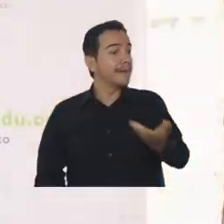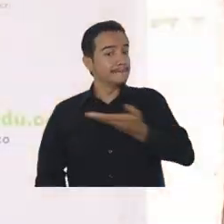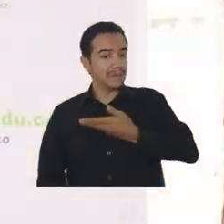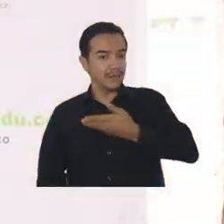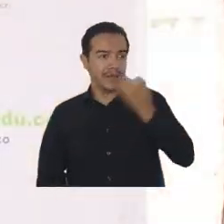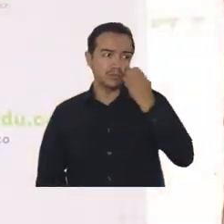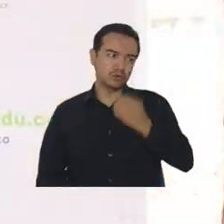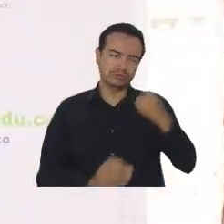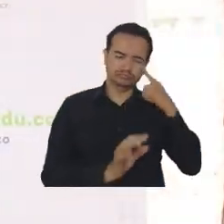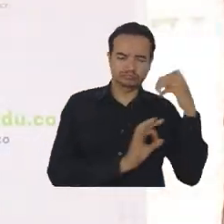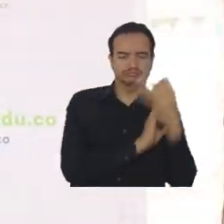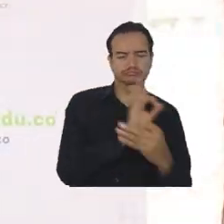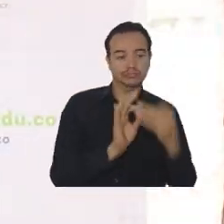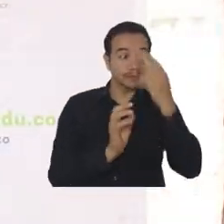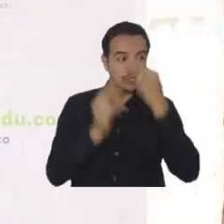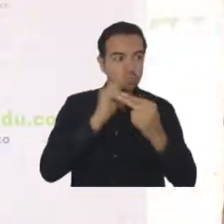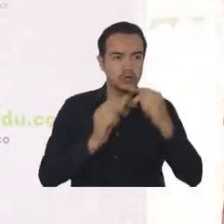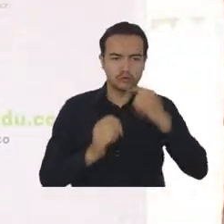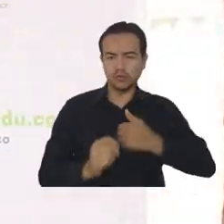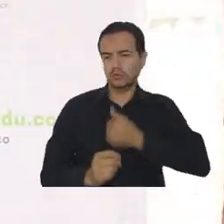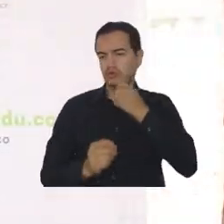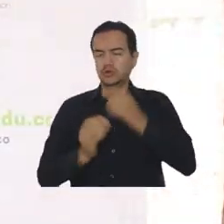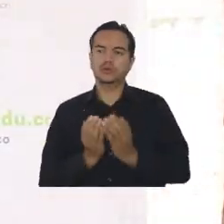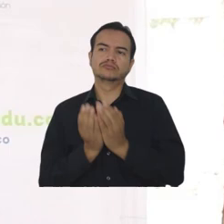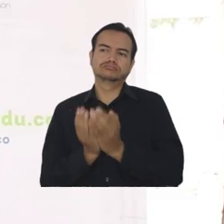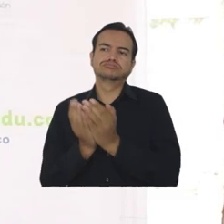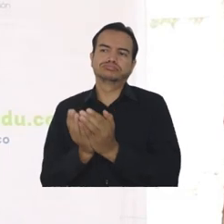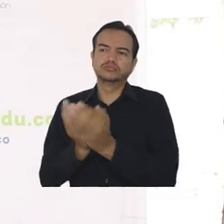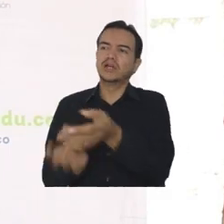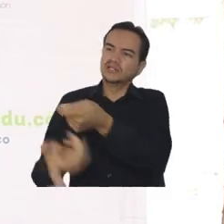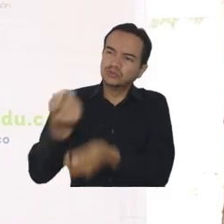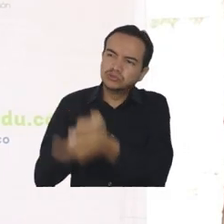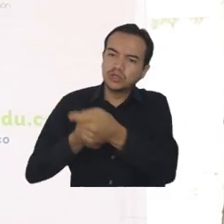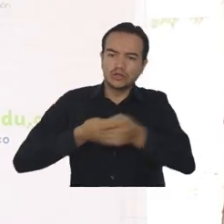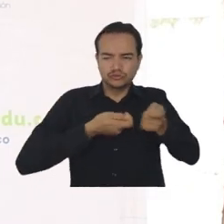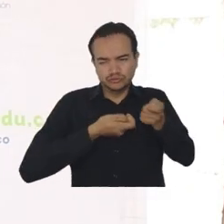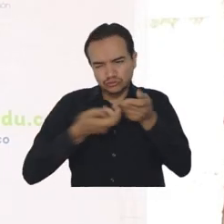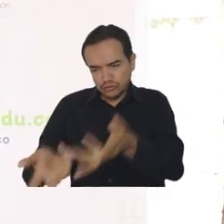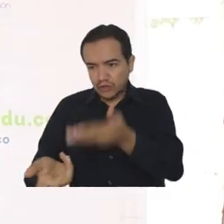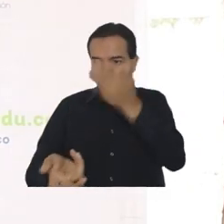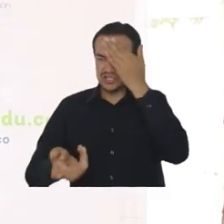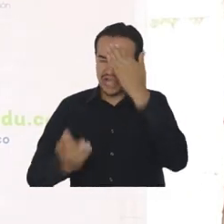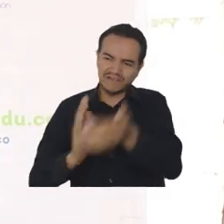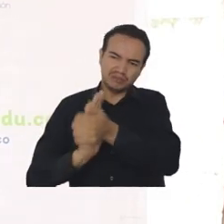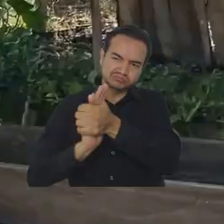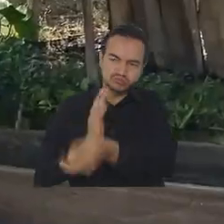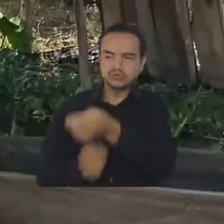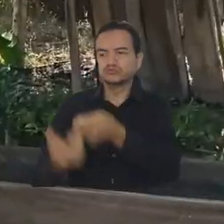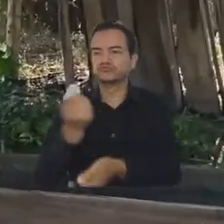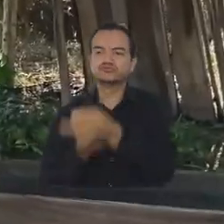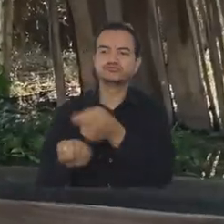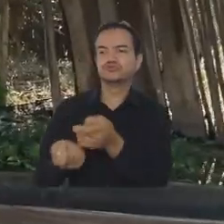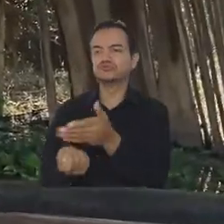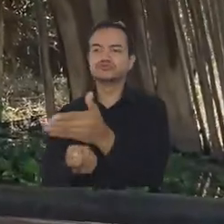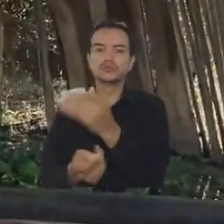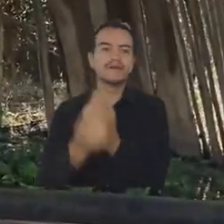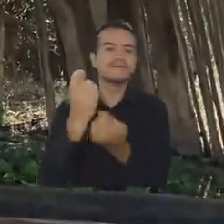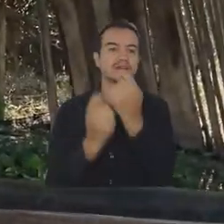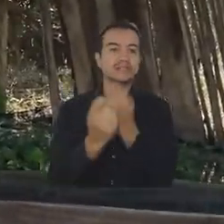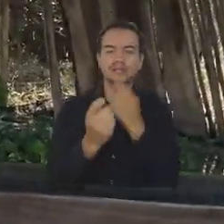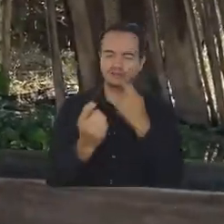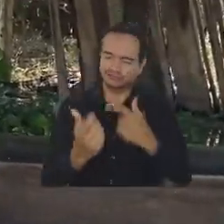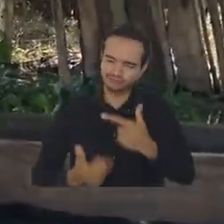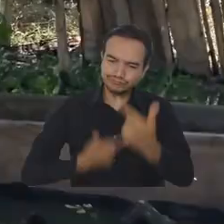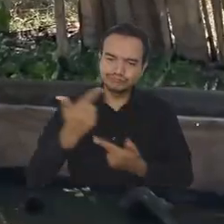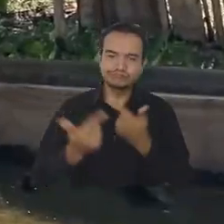mamá y yo vendía pescado, yo sé pescar, sé canaletear, sé tirar un trasmayo, sé tirar una atarraya, pero con muchas ganas de salir